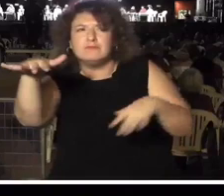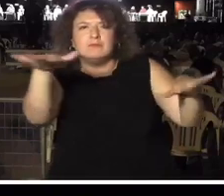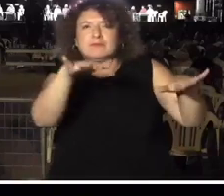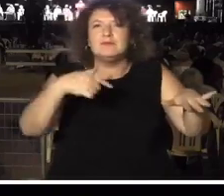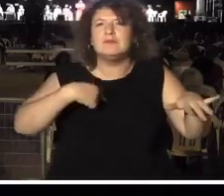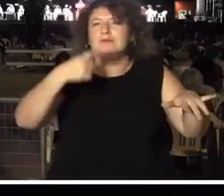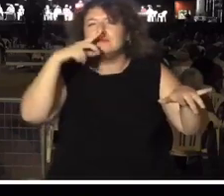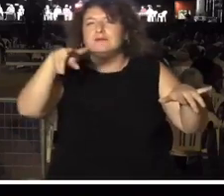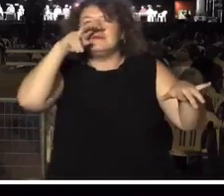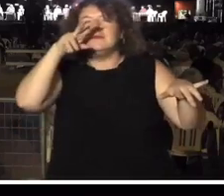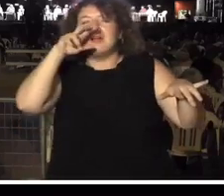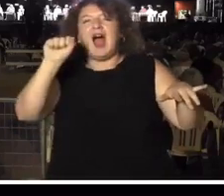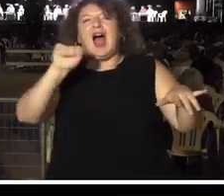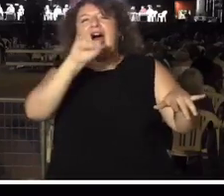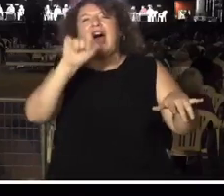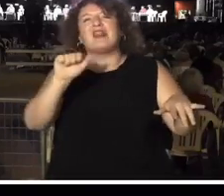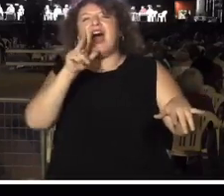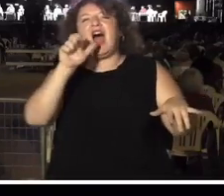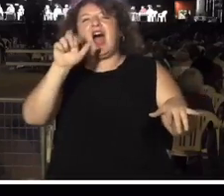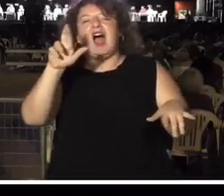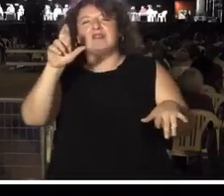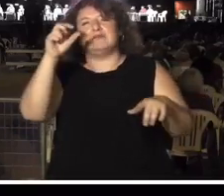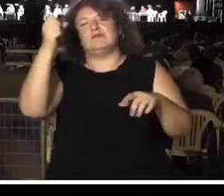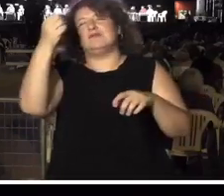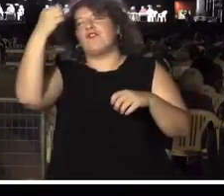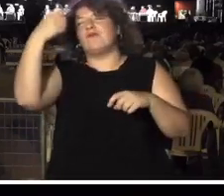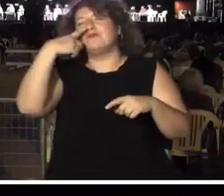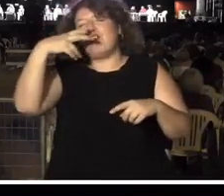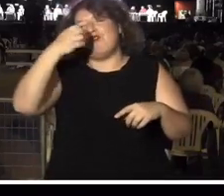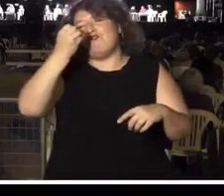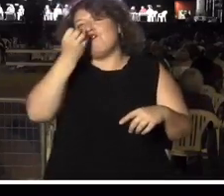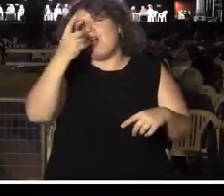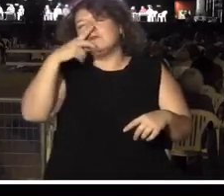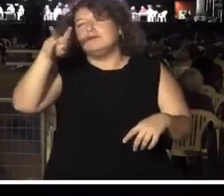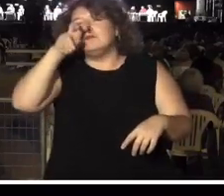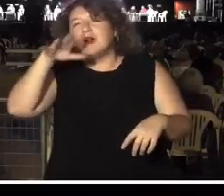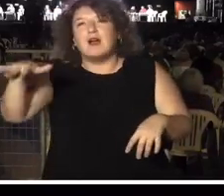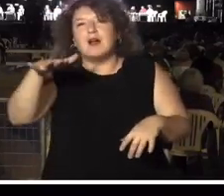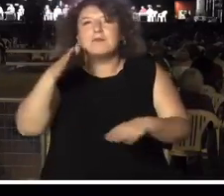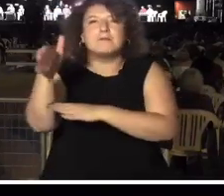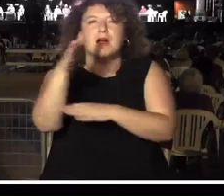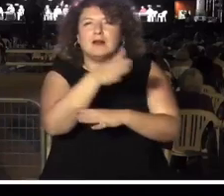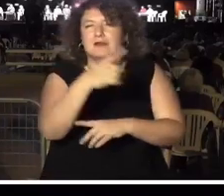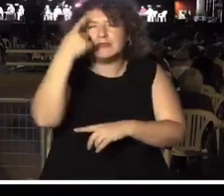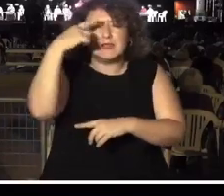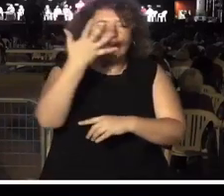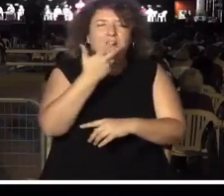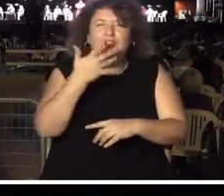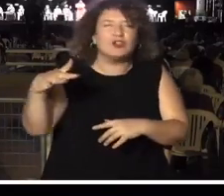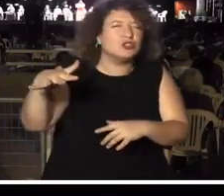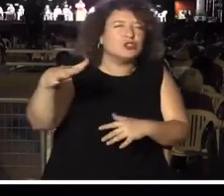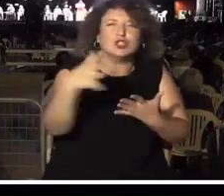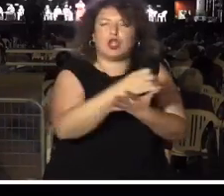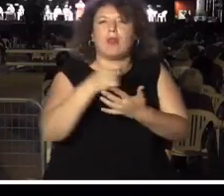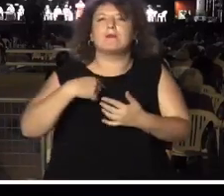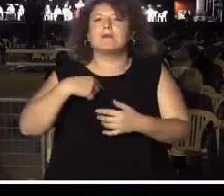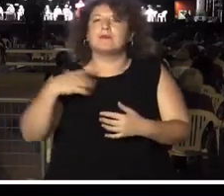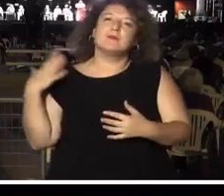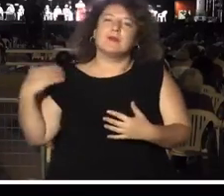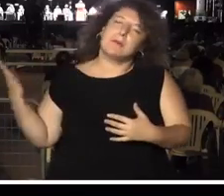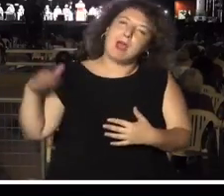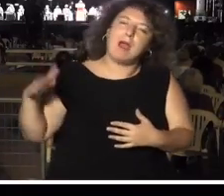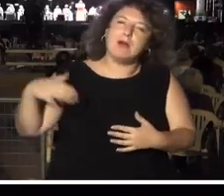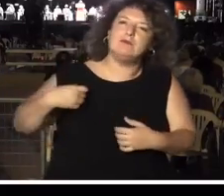del azahar era más fuerte. Tenía cartografiados todos los lugares en donde ese olor se concentraba y te arrastraba del